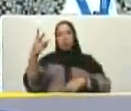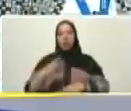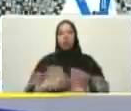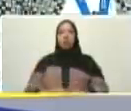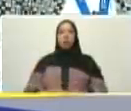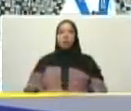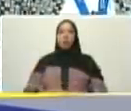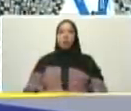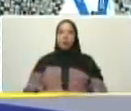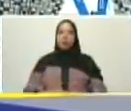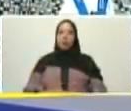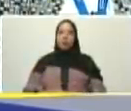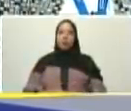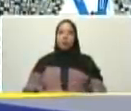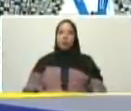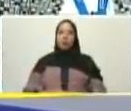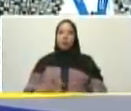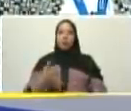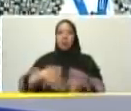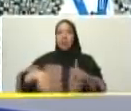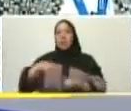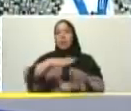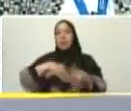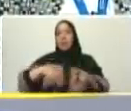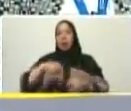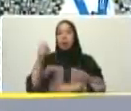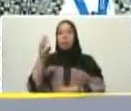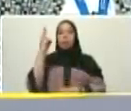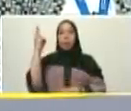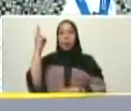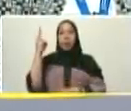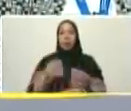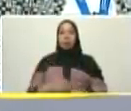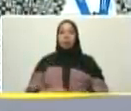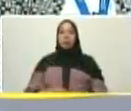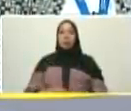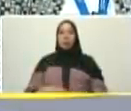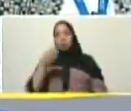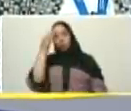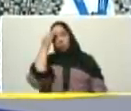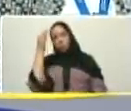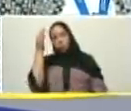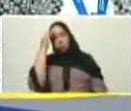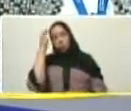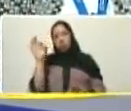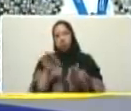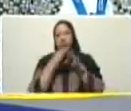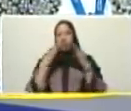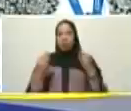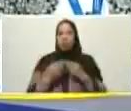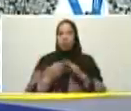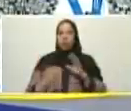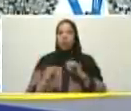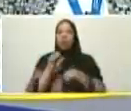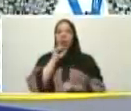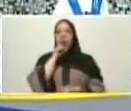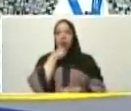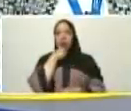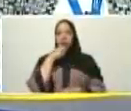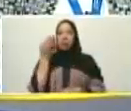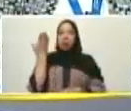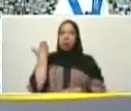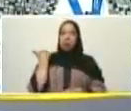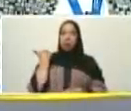ahí en la redoma de Propatria por ahí cerca le mandó un saludo a la familia del abuelo el abuelo falleció